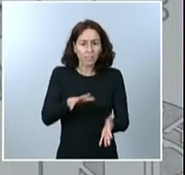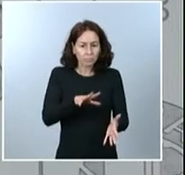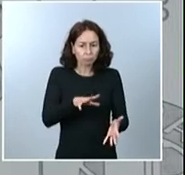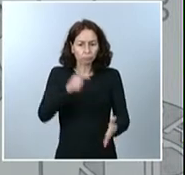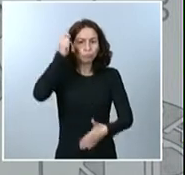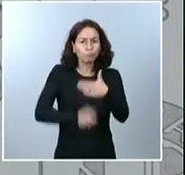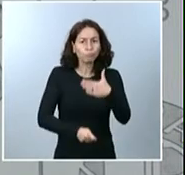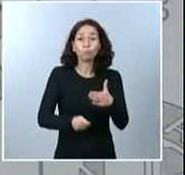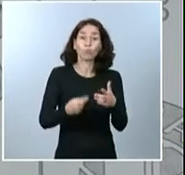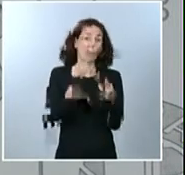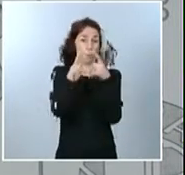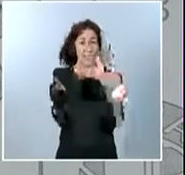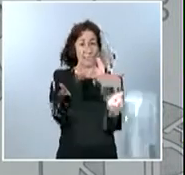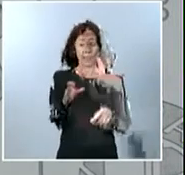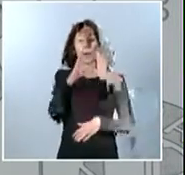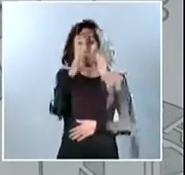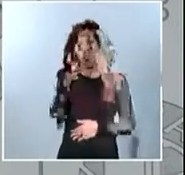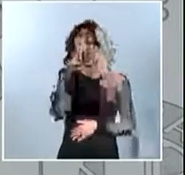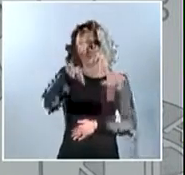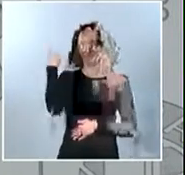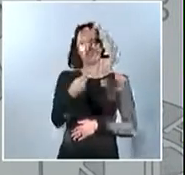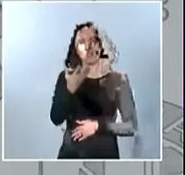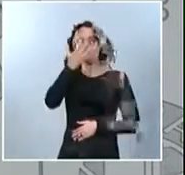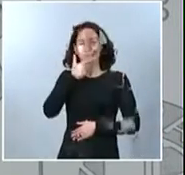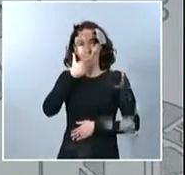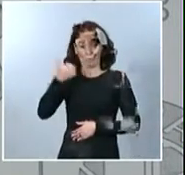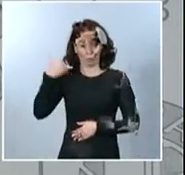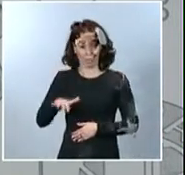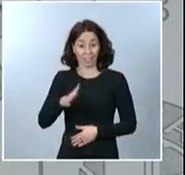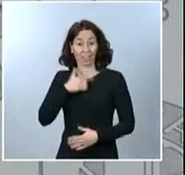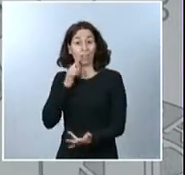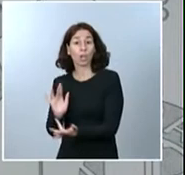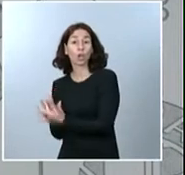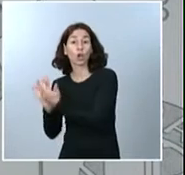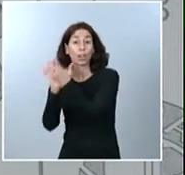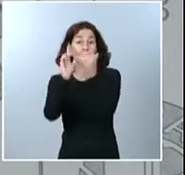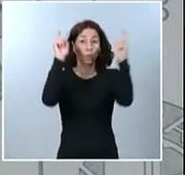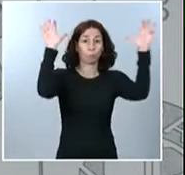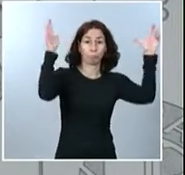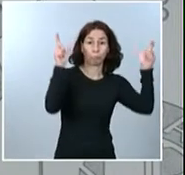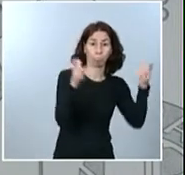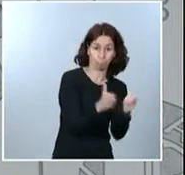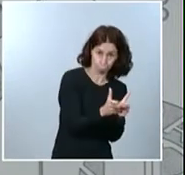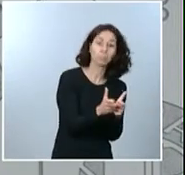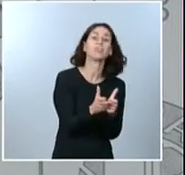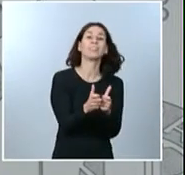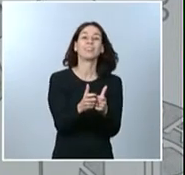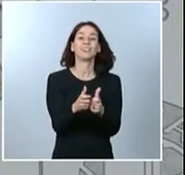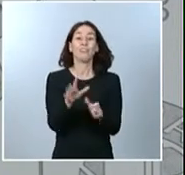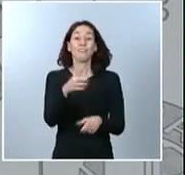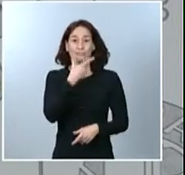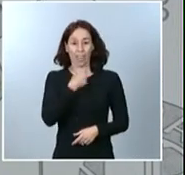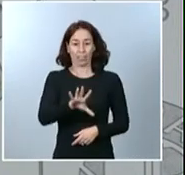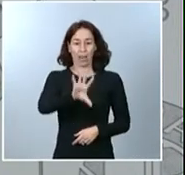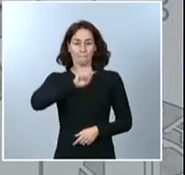A menos movilidad, menos contactos y menos posibilidades tendrá el virus de contagiarnos. Por tanto, quedémonos en